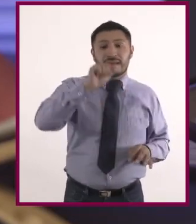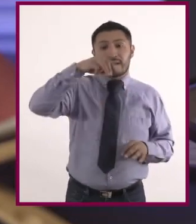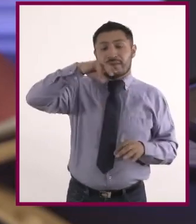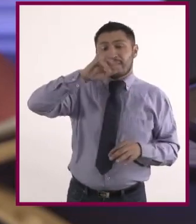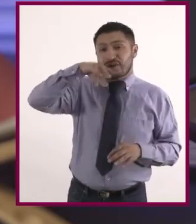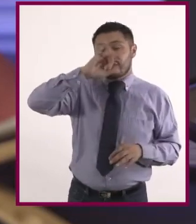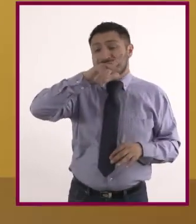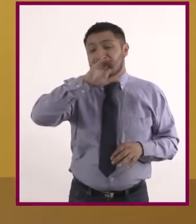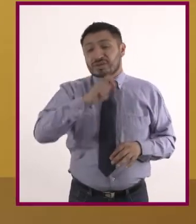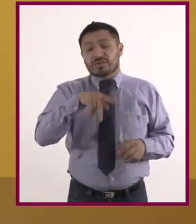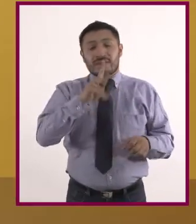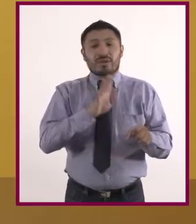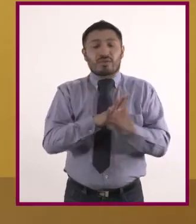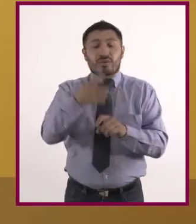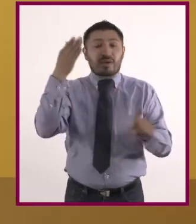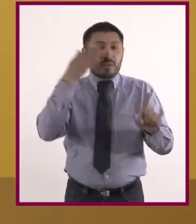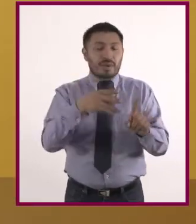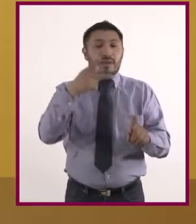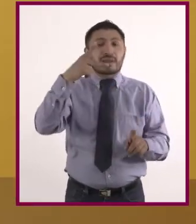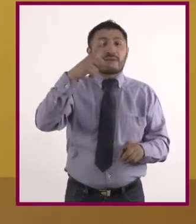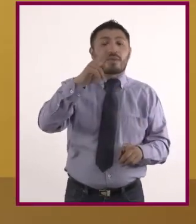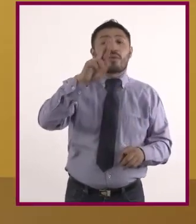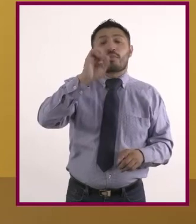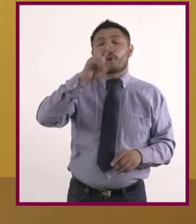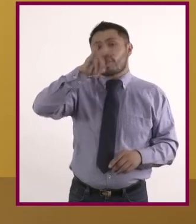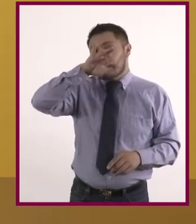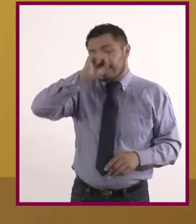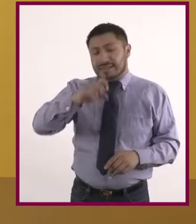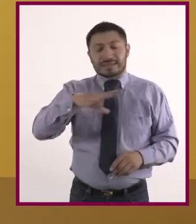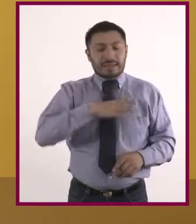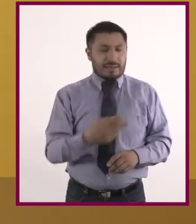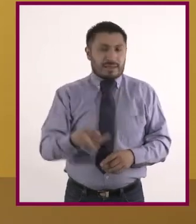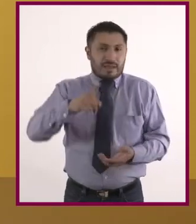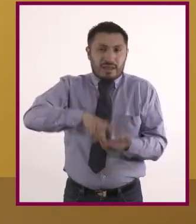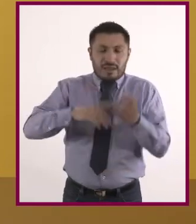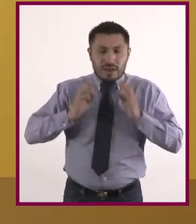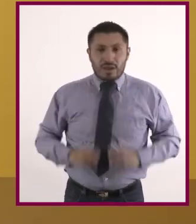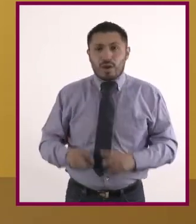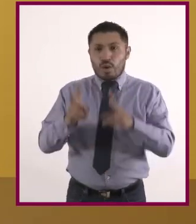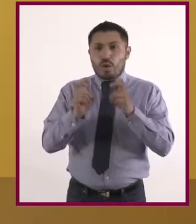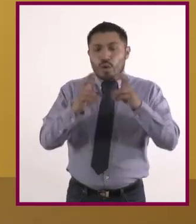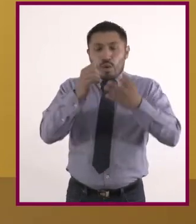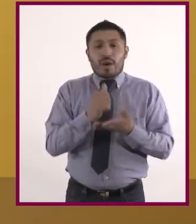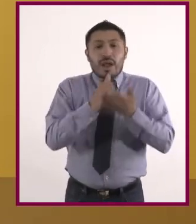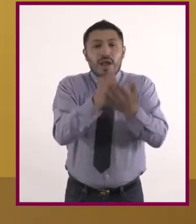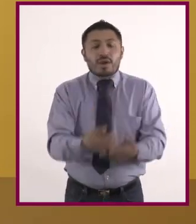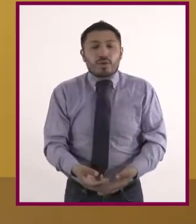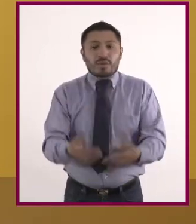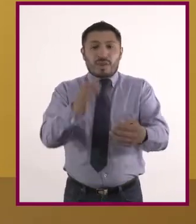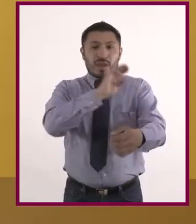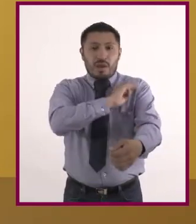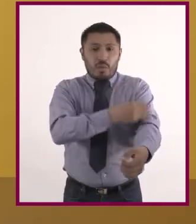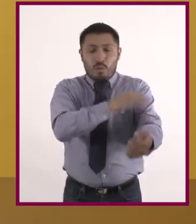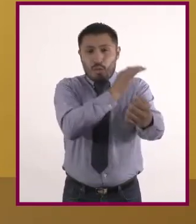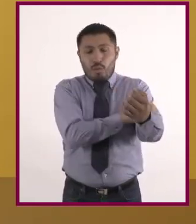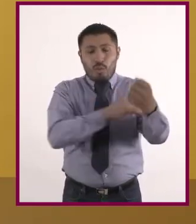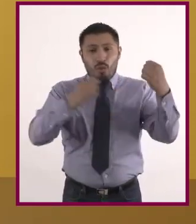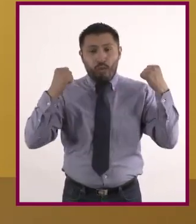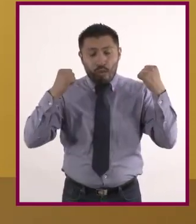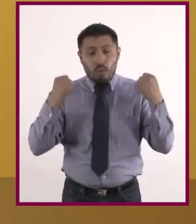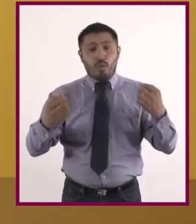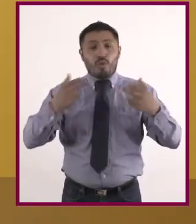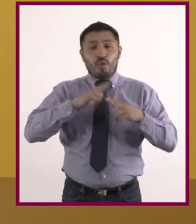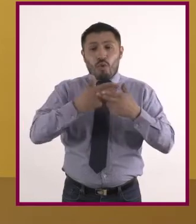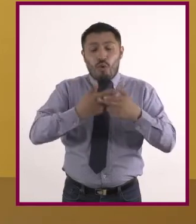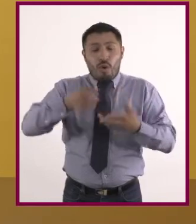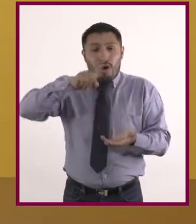función de las proteínas? Son los nutrientes que tienen la función de mantener la estructura del sistema músculo esquelético de los órganos internos, la piel